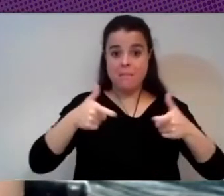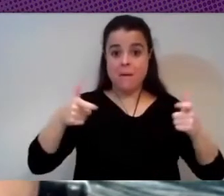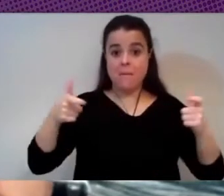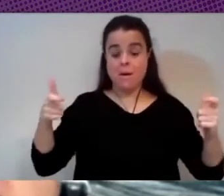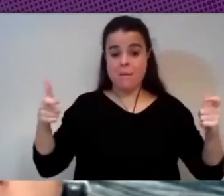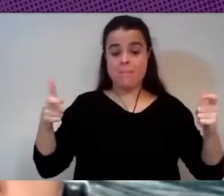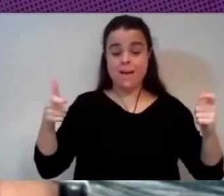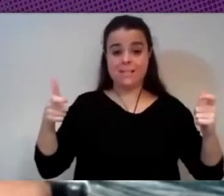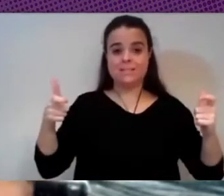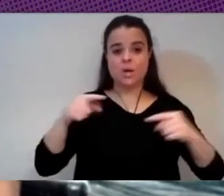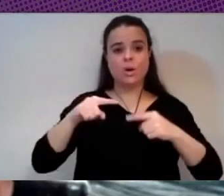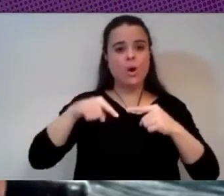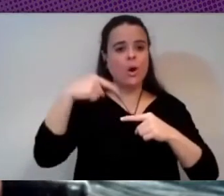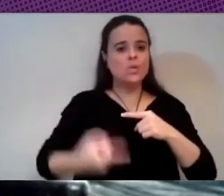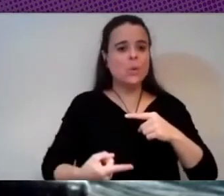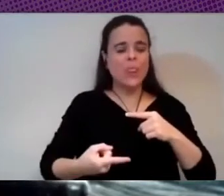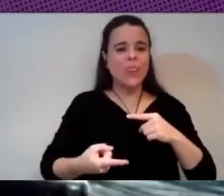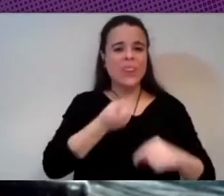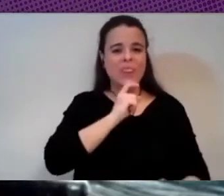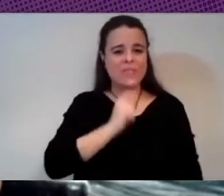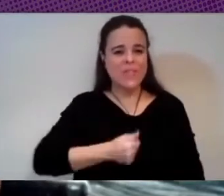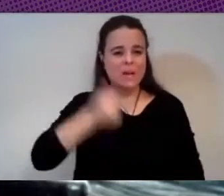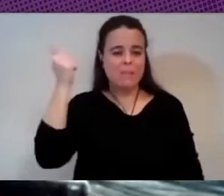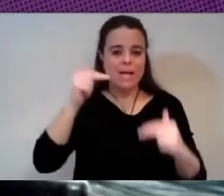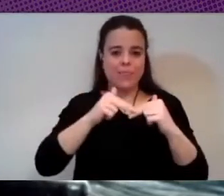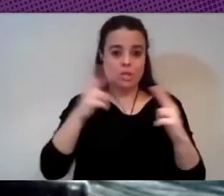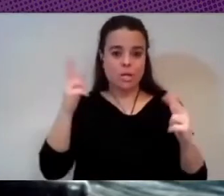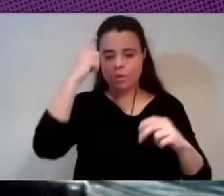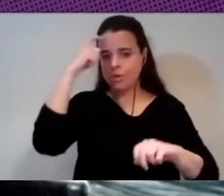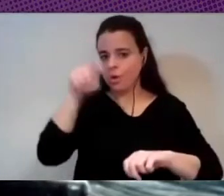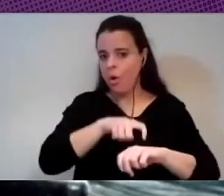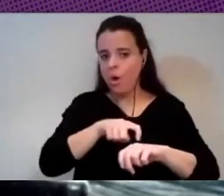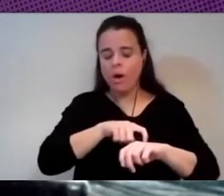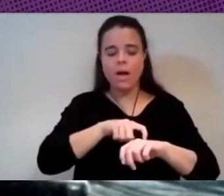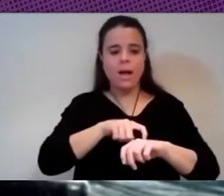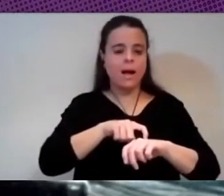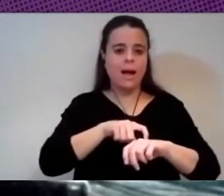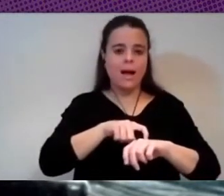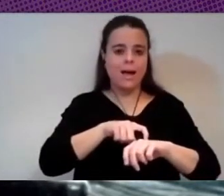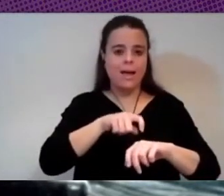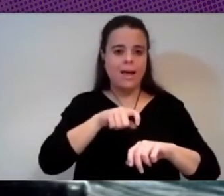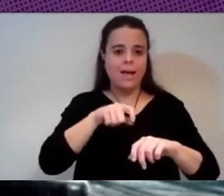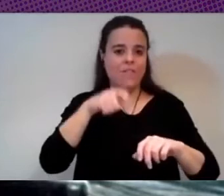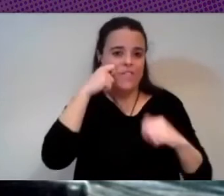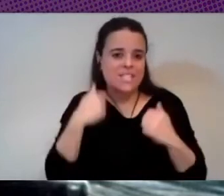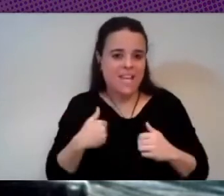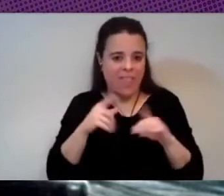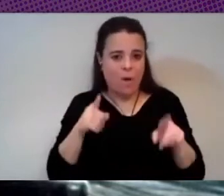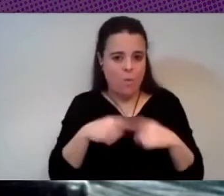difícil un tipo de desconexión de cualquier tipo psicológica material física y a